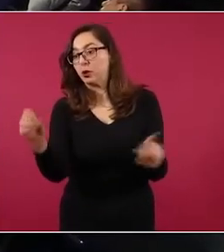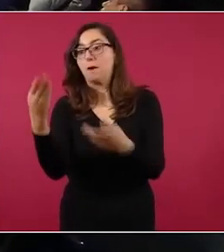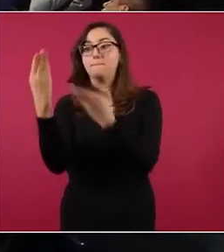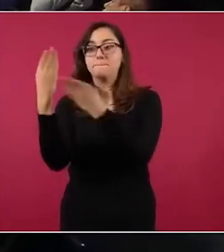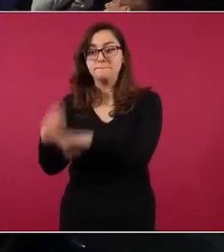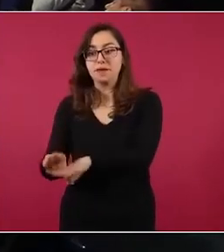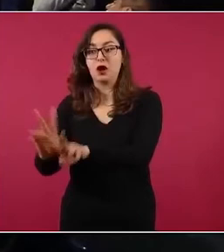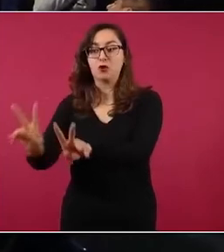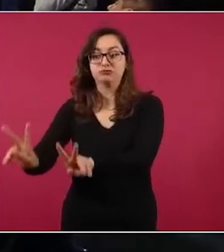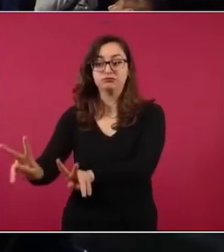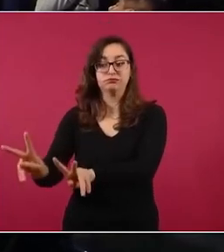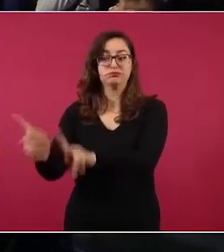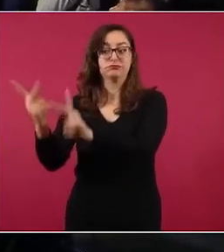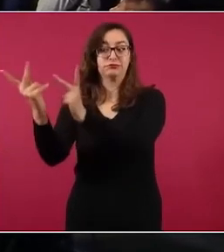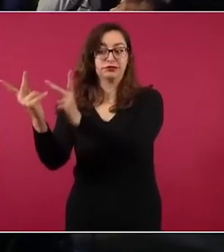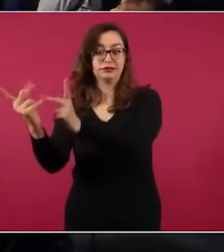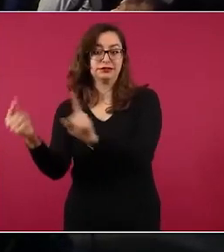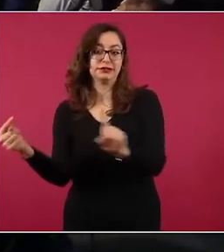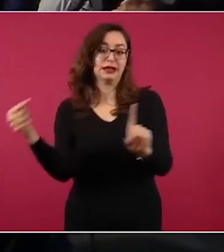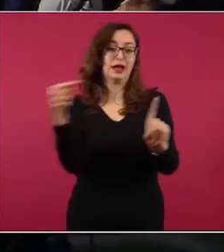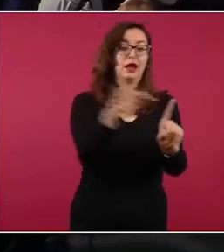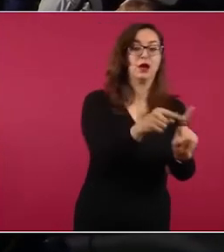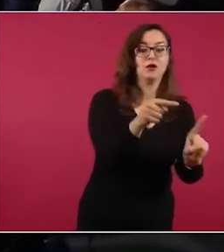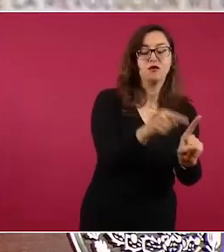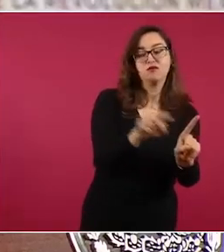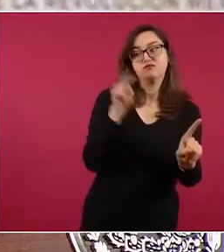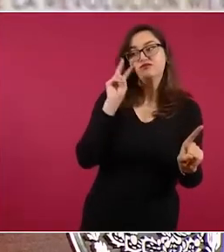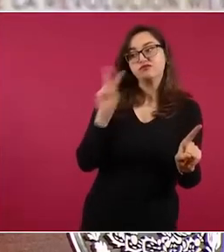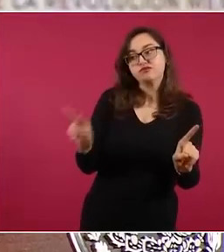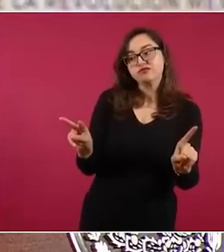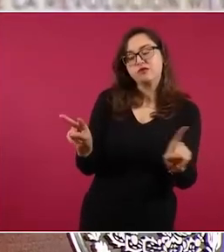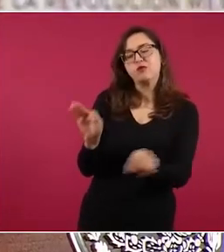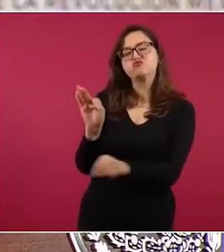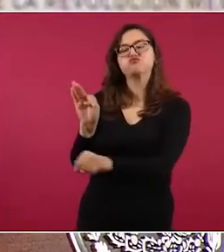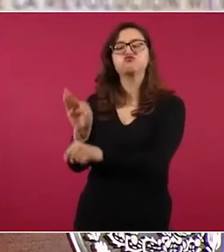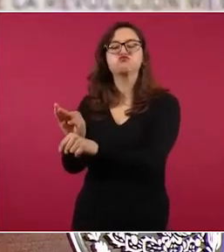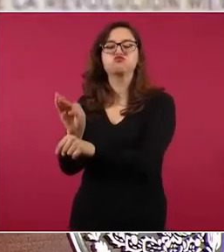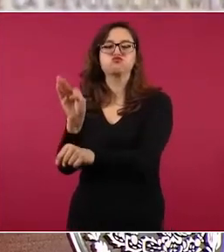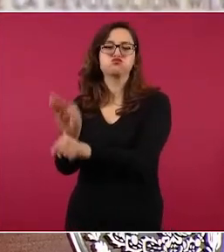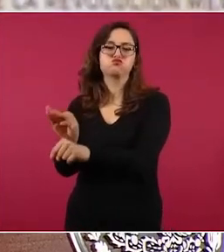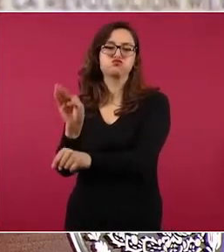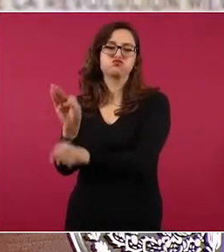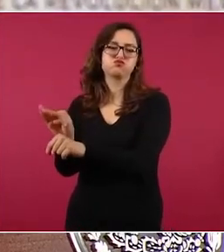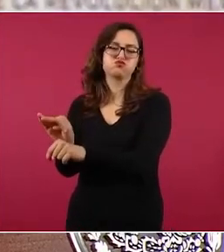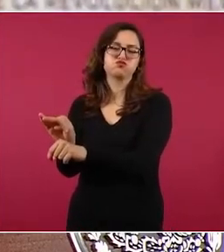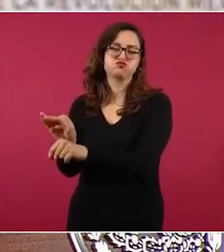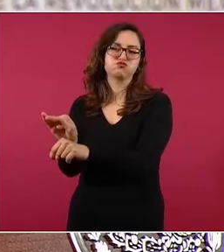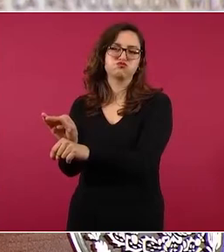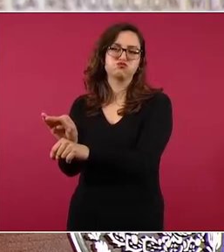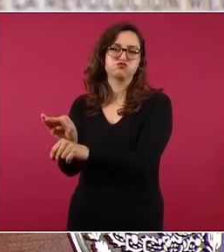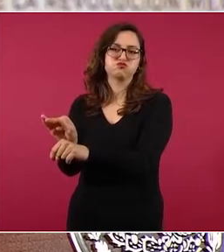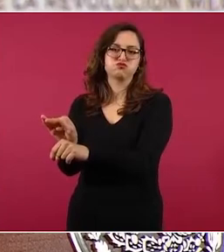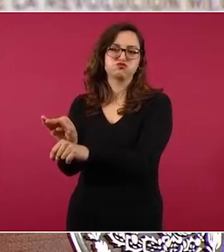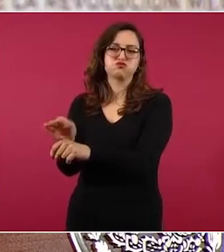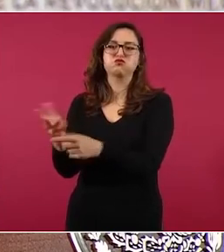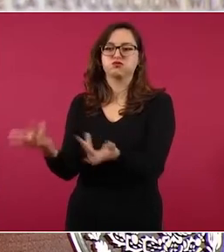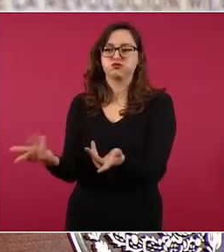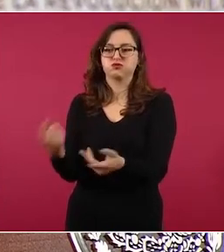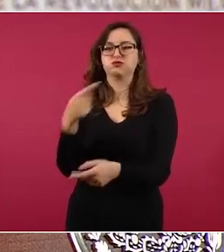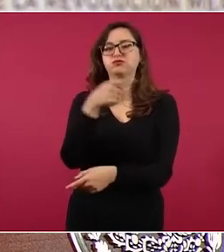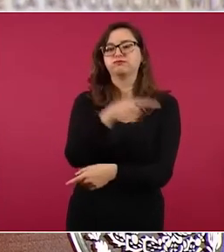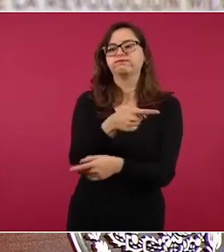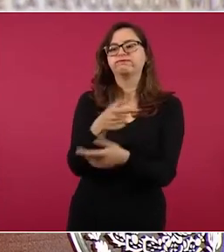Banamex, el secretario de Hacienda, que era Gil